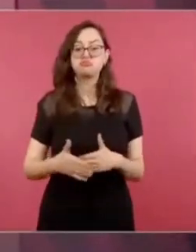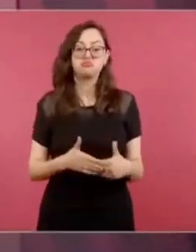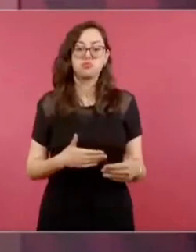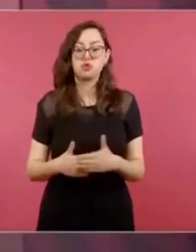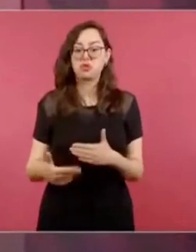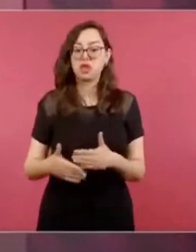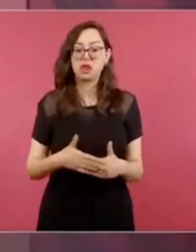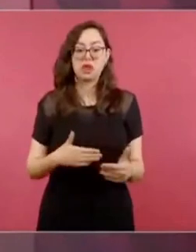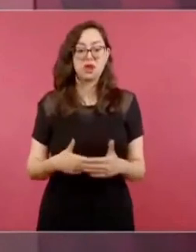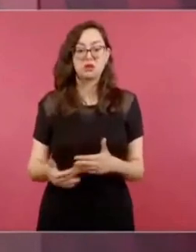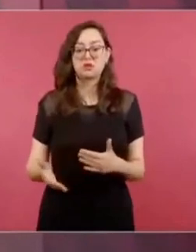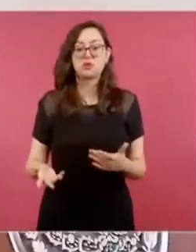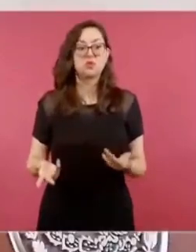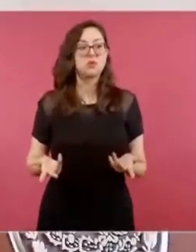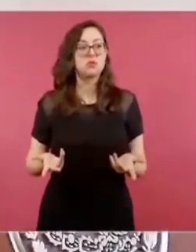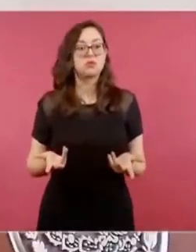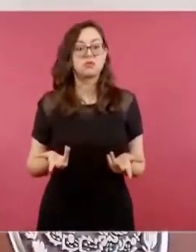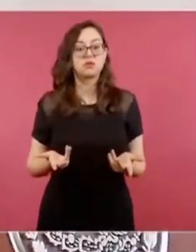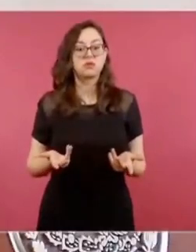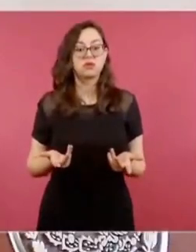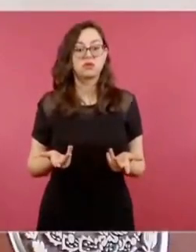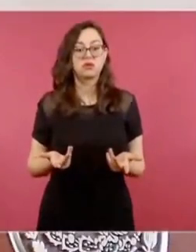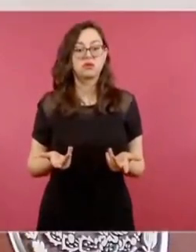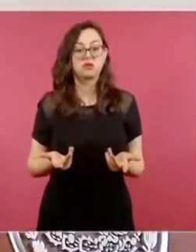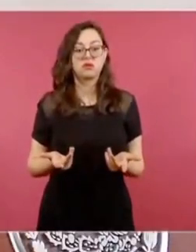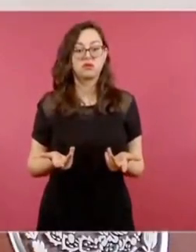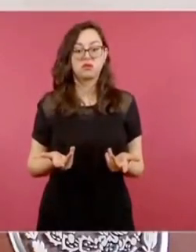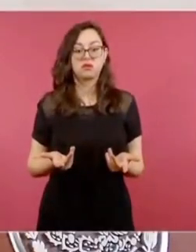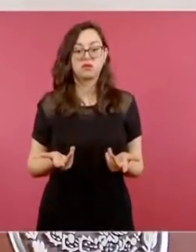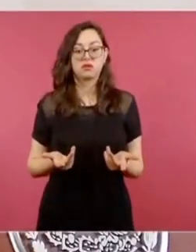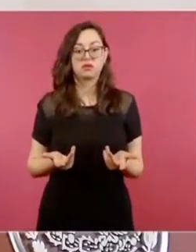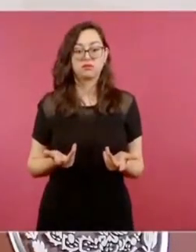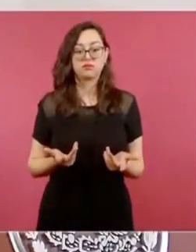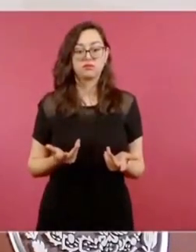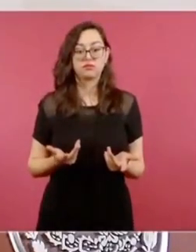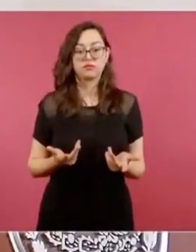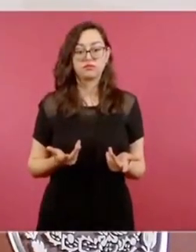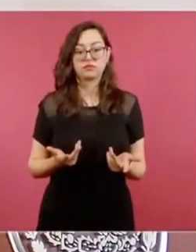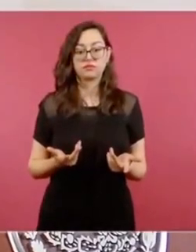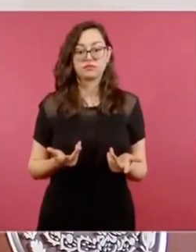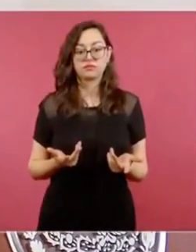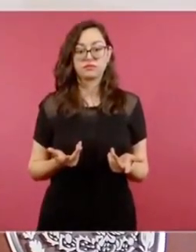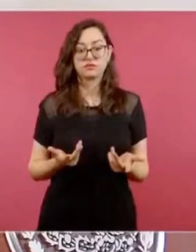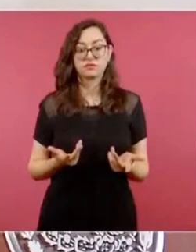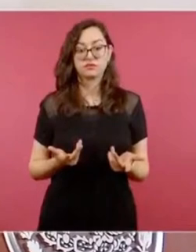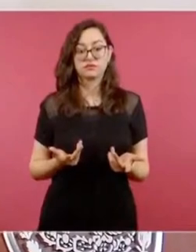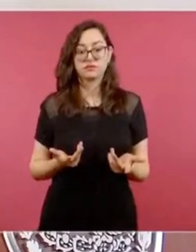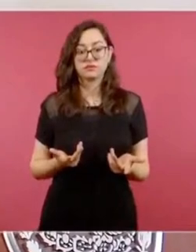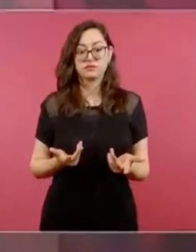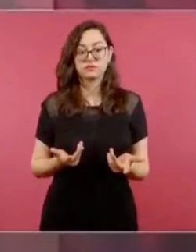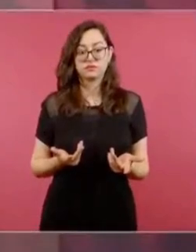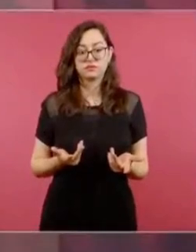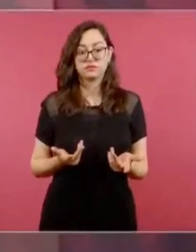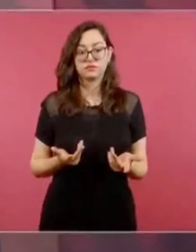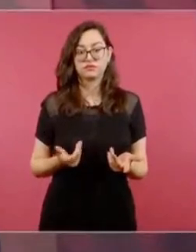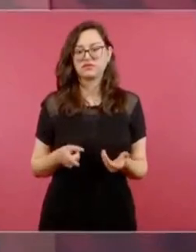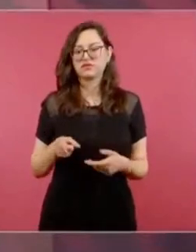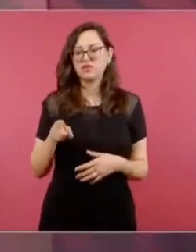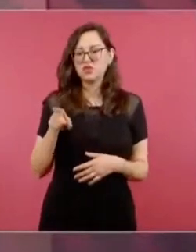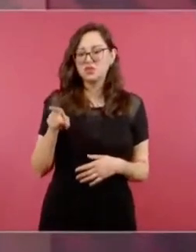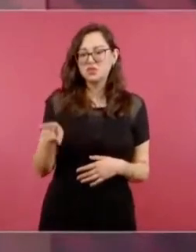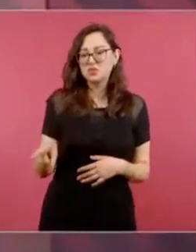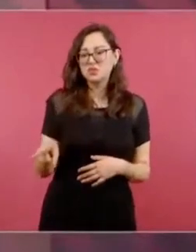abandona lo provinciano. No